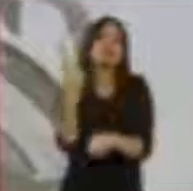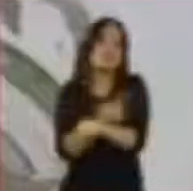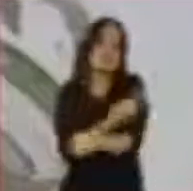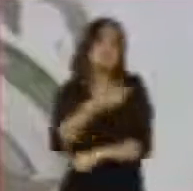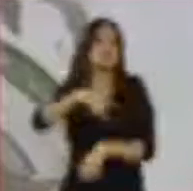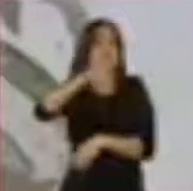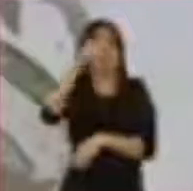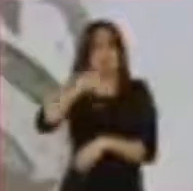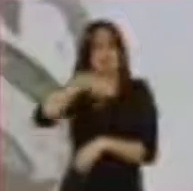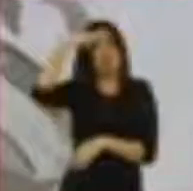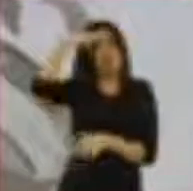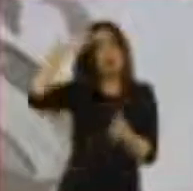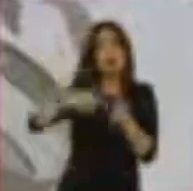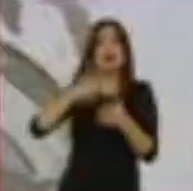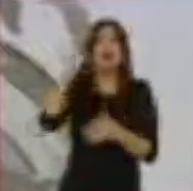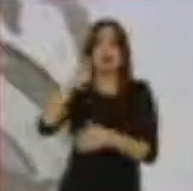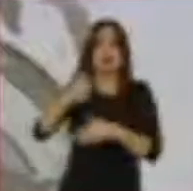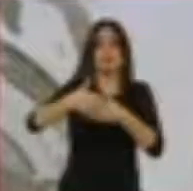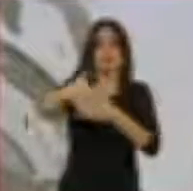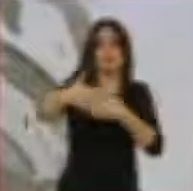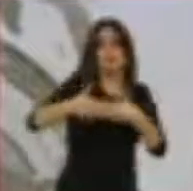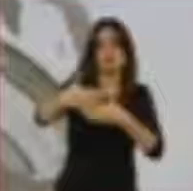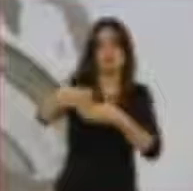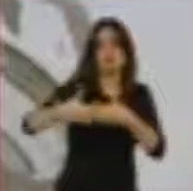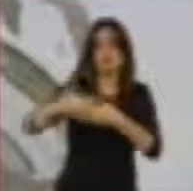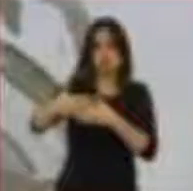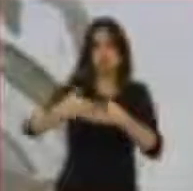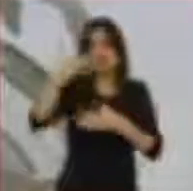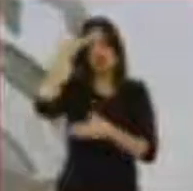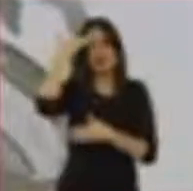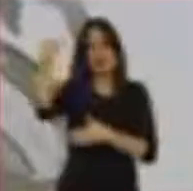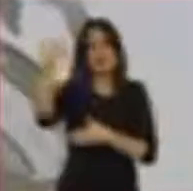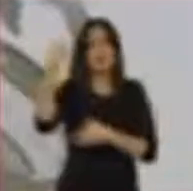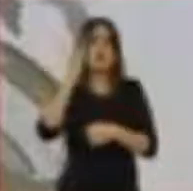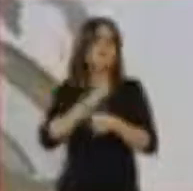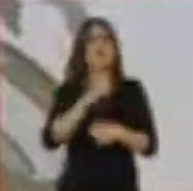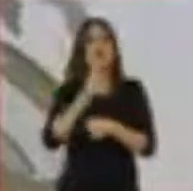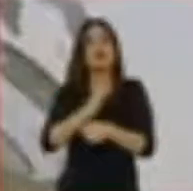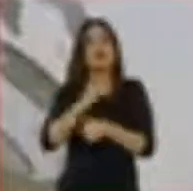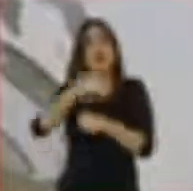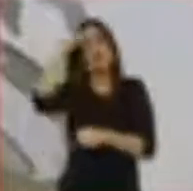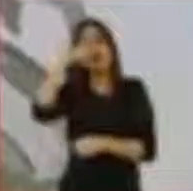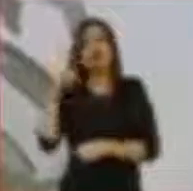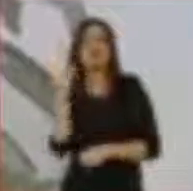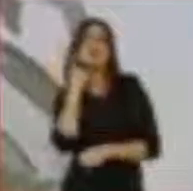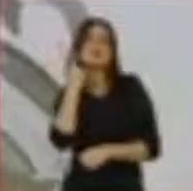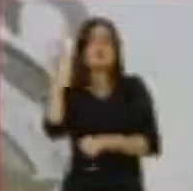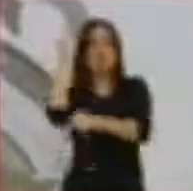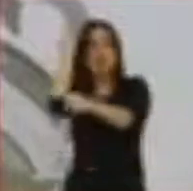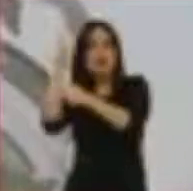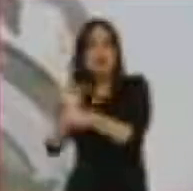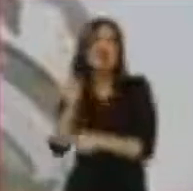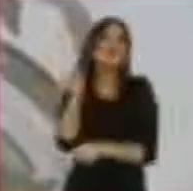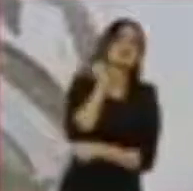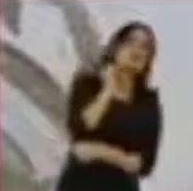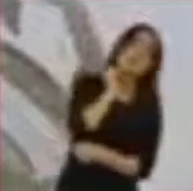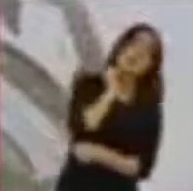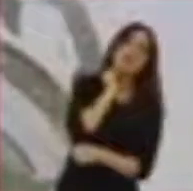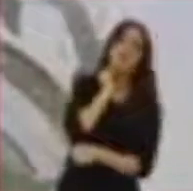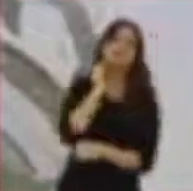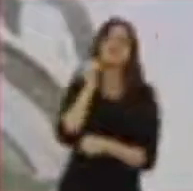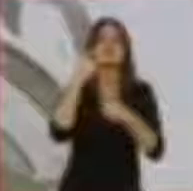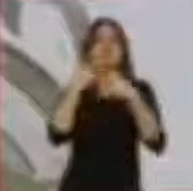yo creo que en general por los periodos que se que se están concediendo a diputados federales y senadores